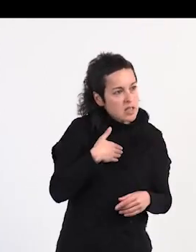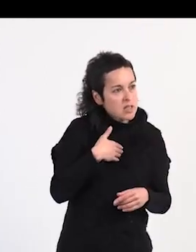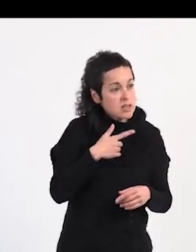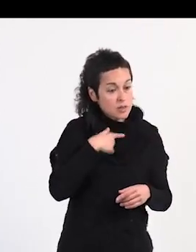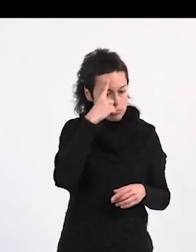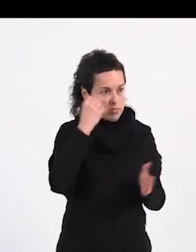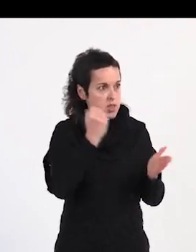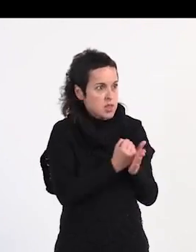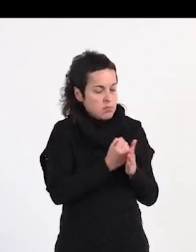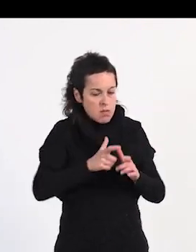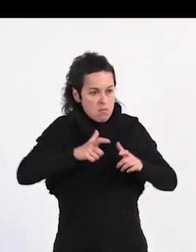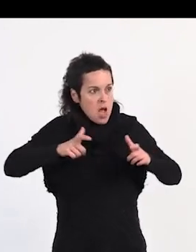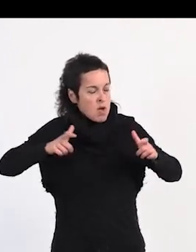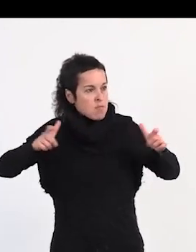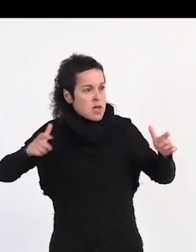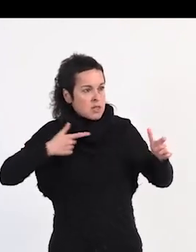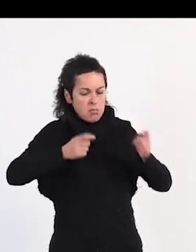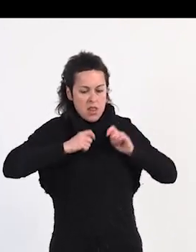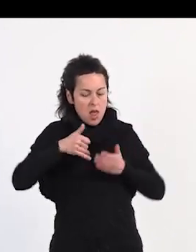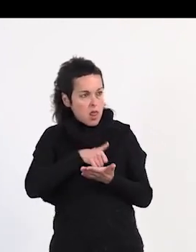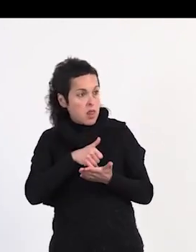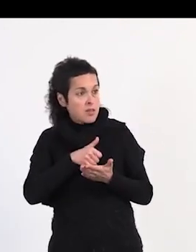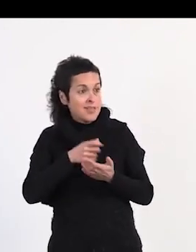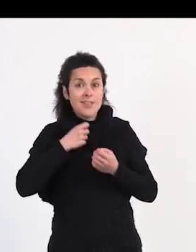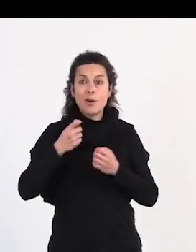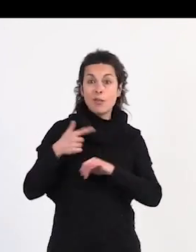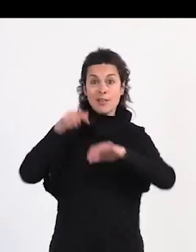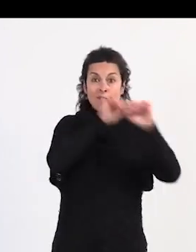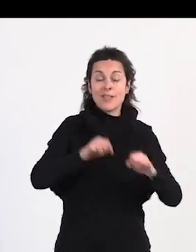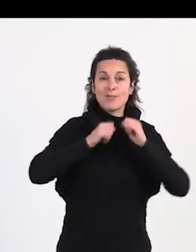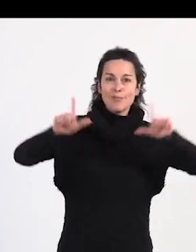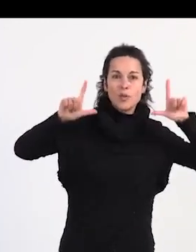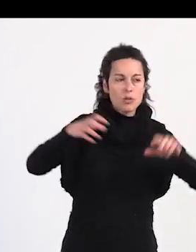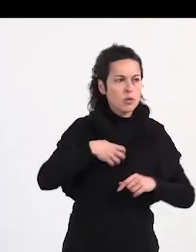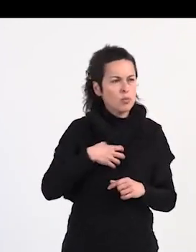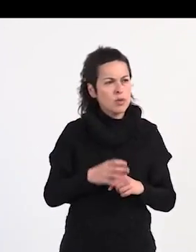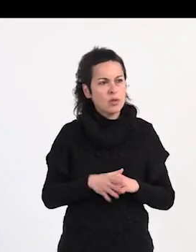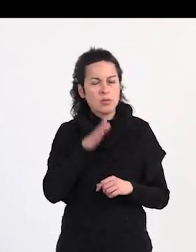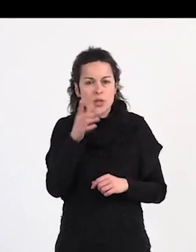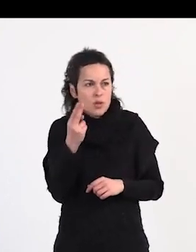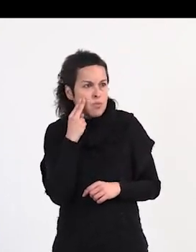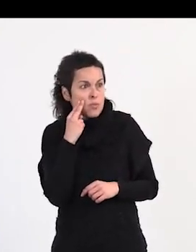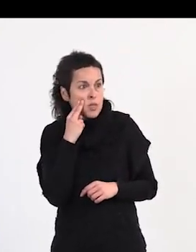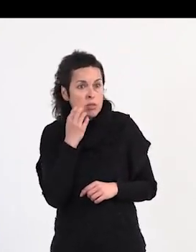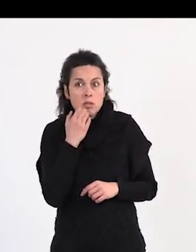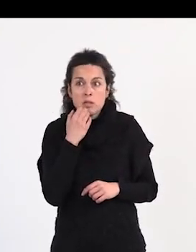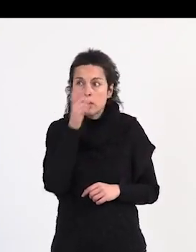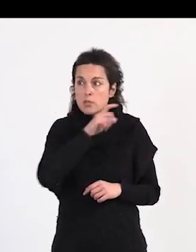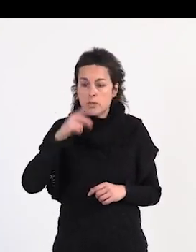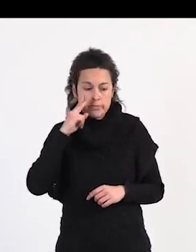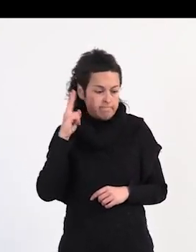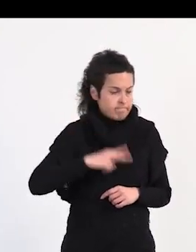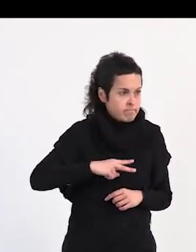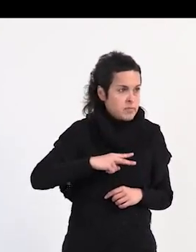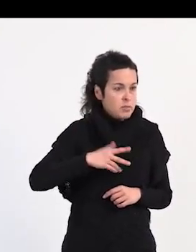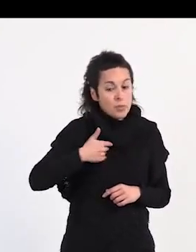volviéndome más y más vulnerable. Tanto que no puedo ni dar la cara para defenderme porque me da miedo que si se me reconoce. Otros